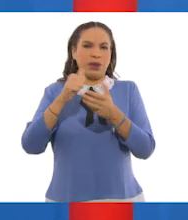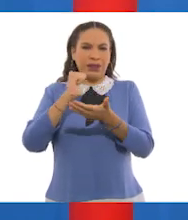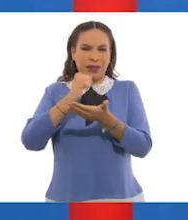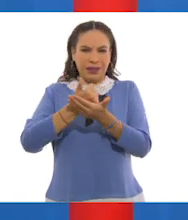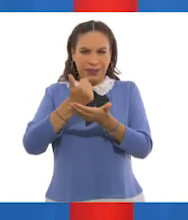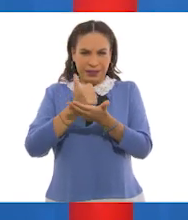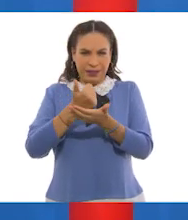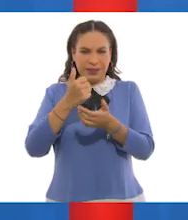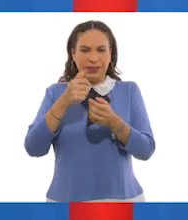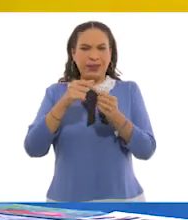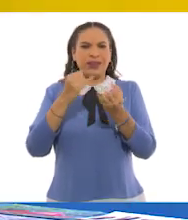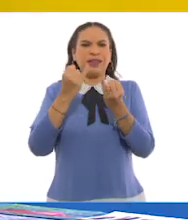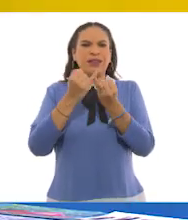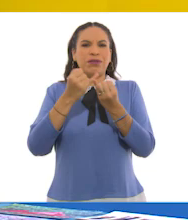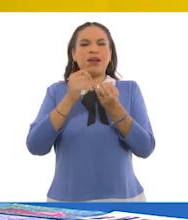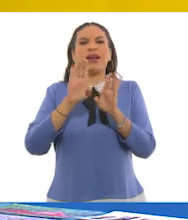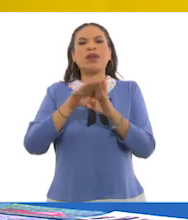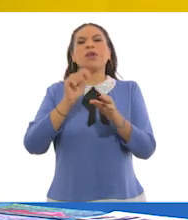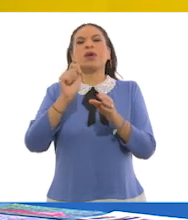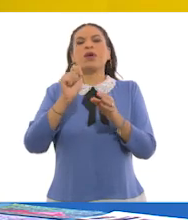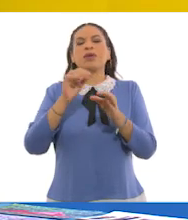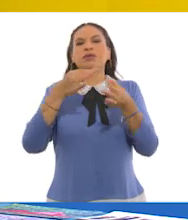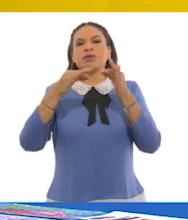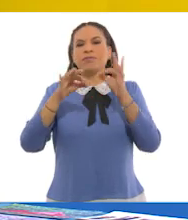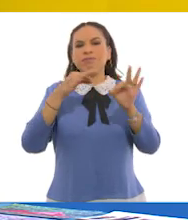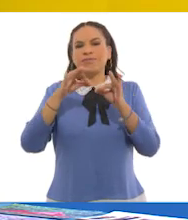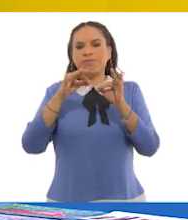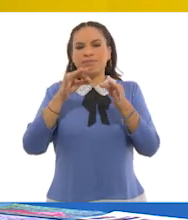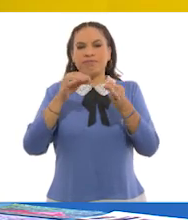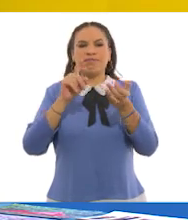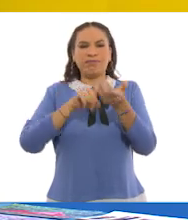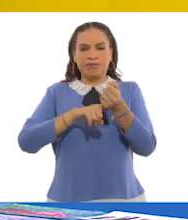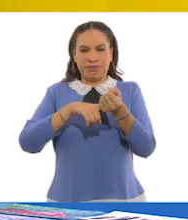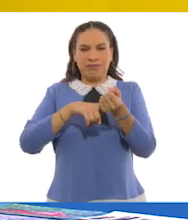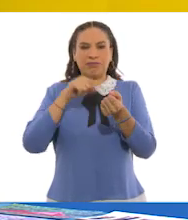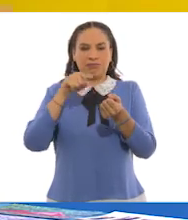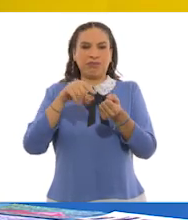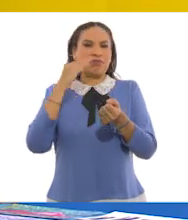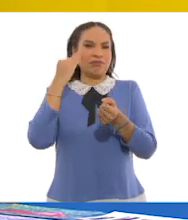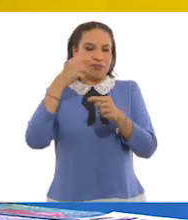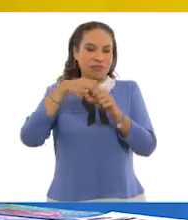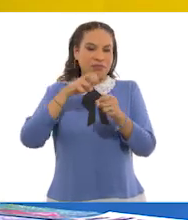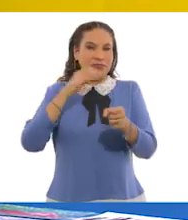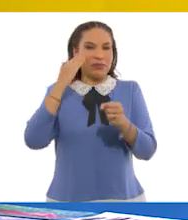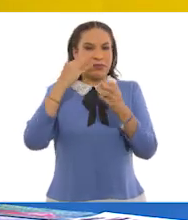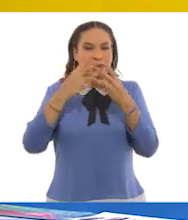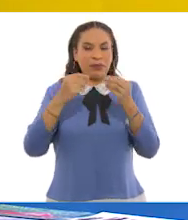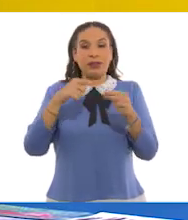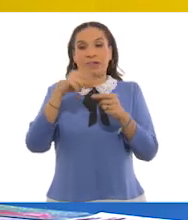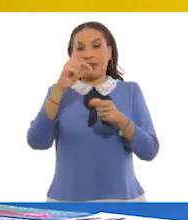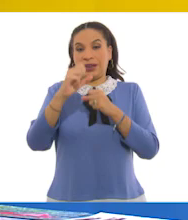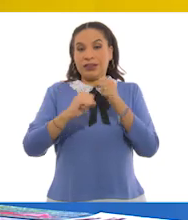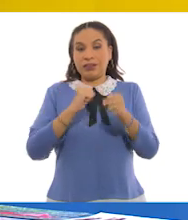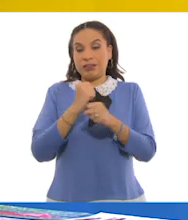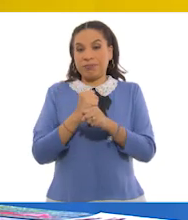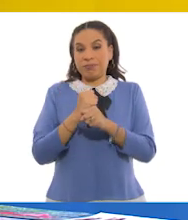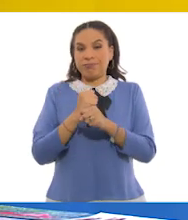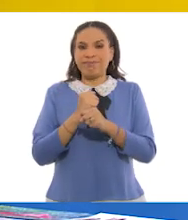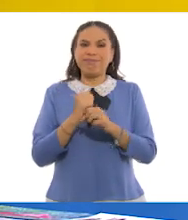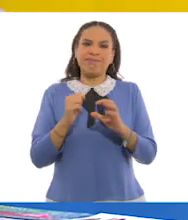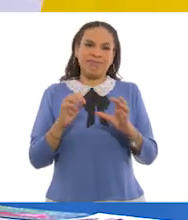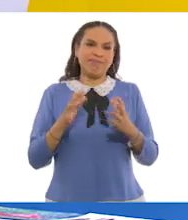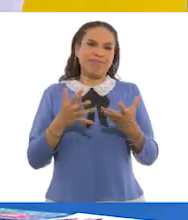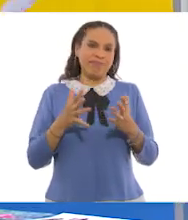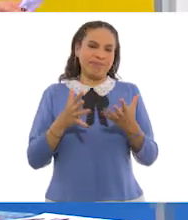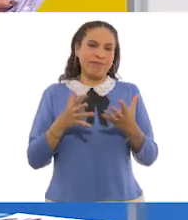más resistentes, maestra. Pues no, 30 años, el unicel no, pero como bien dijiste, 30 años sería como